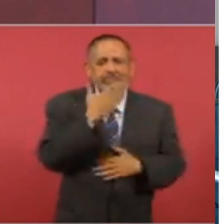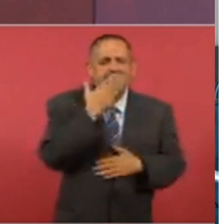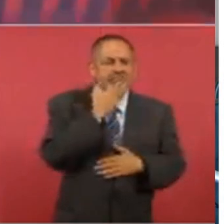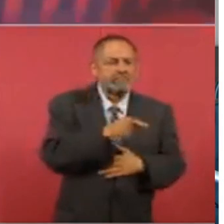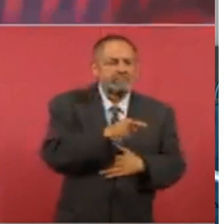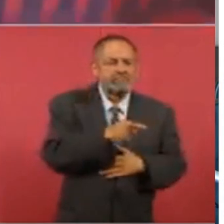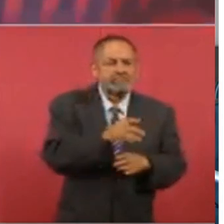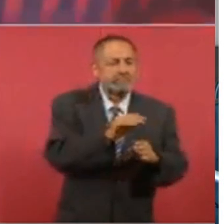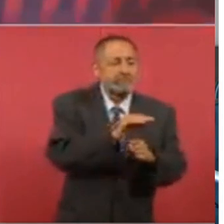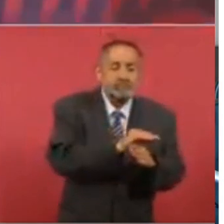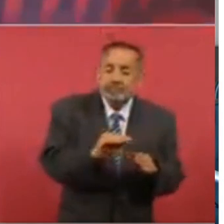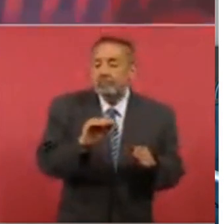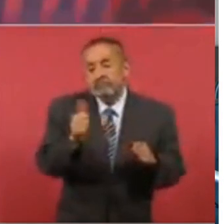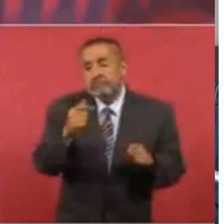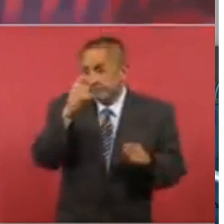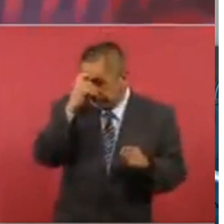e inventaron